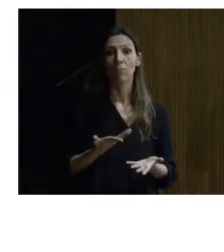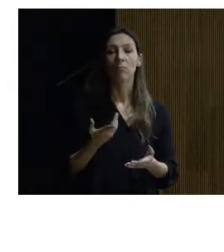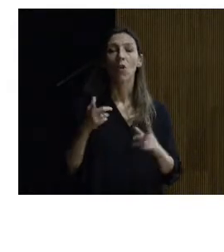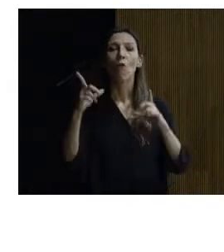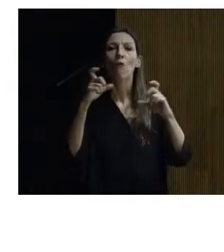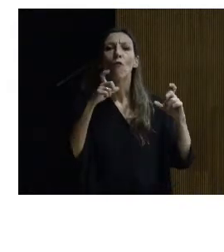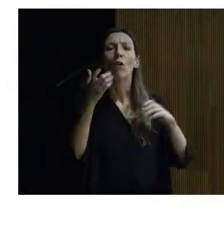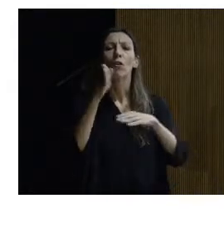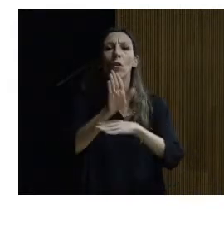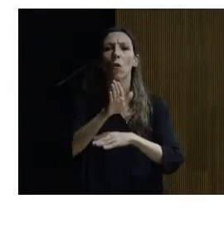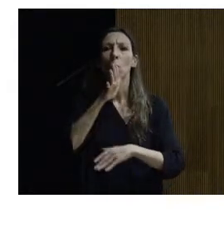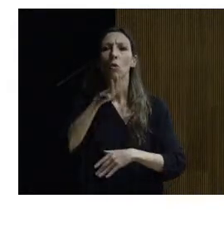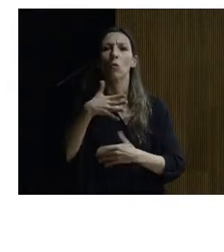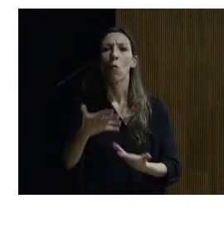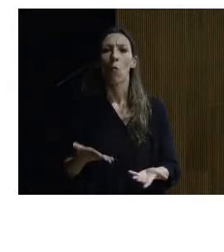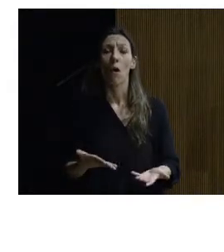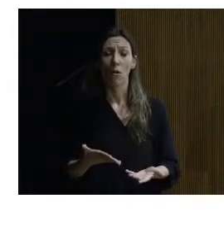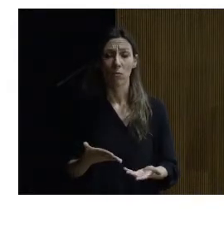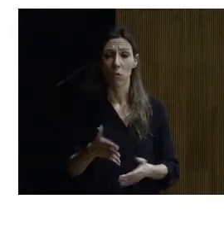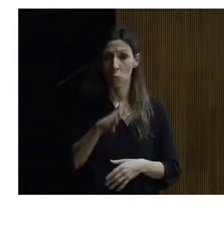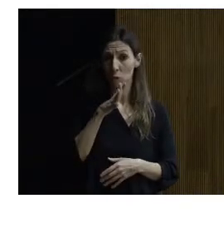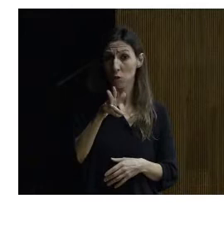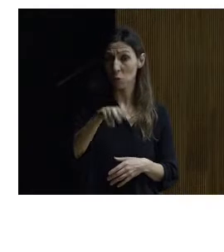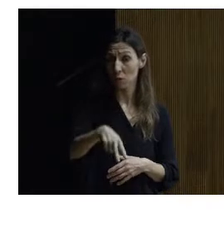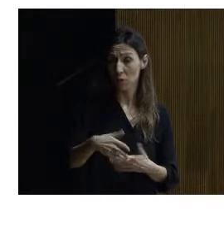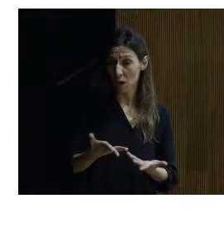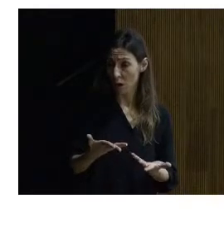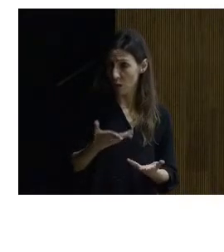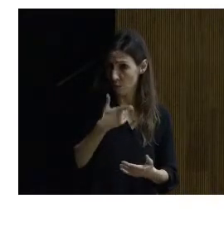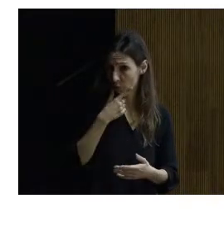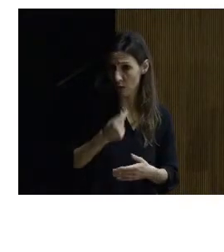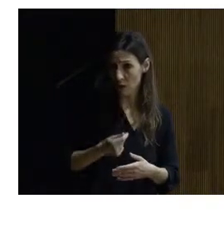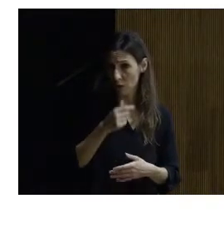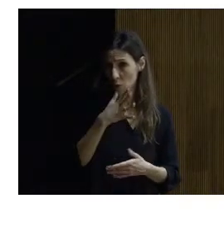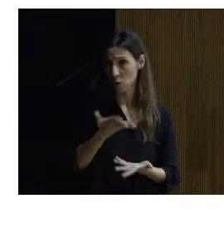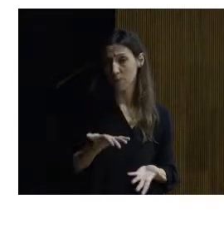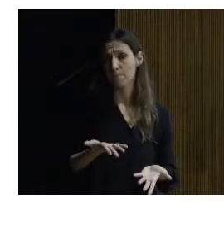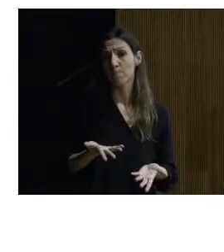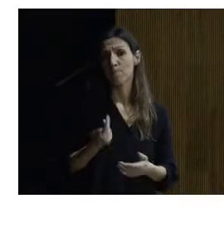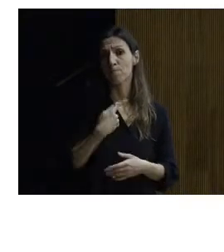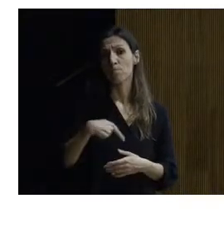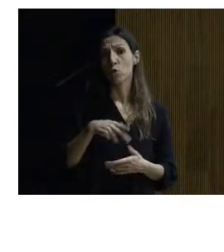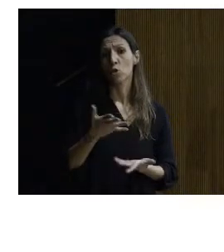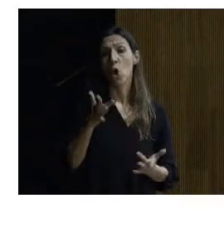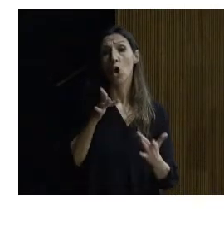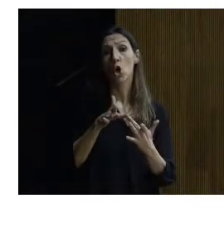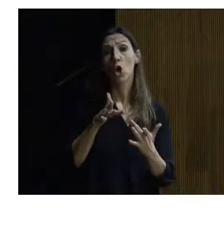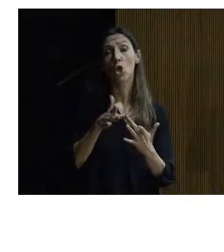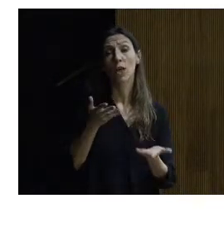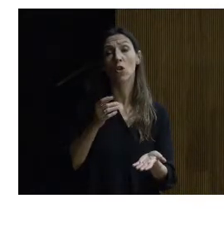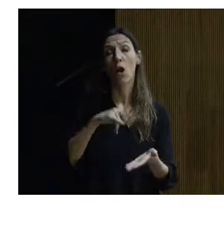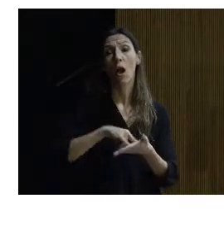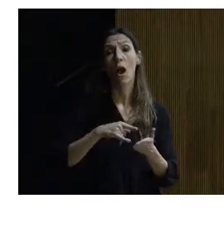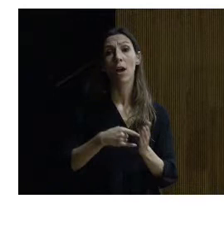fotos? pues os las pongo por una razón muy sencilla porque mientras se está cuando nosotros tomamos contacto con los arquitectos